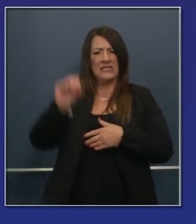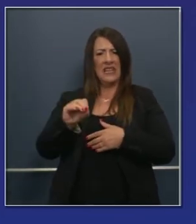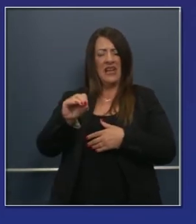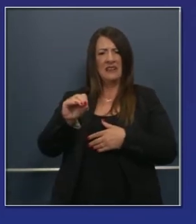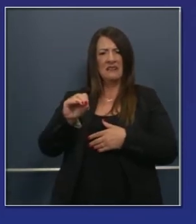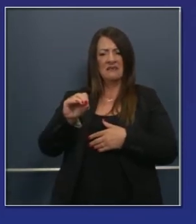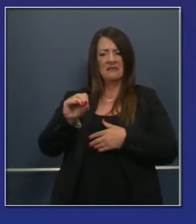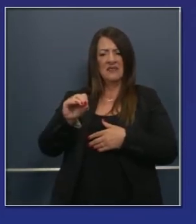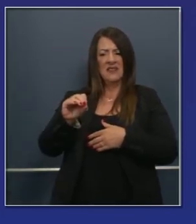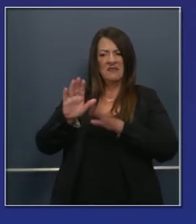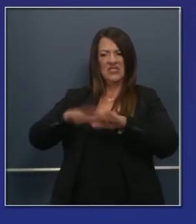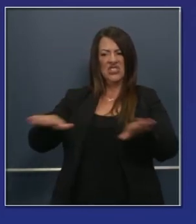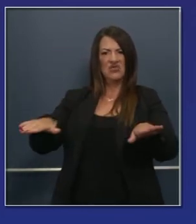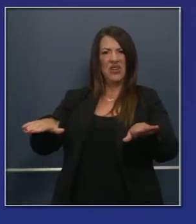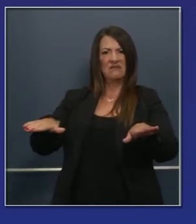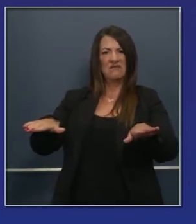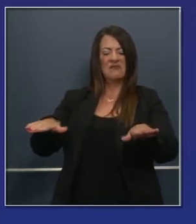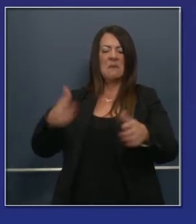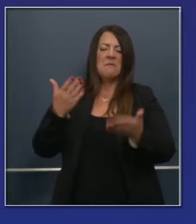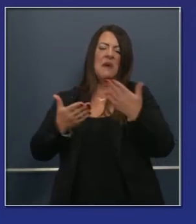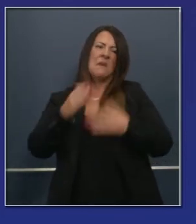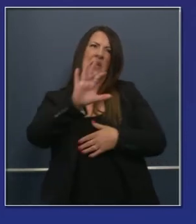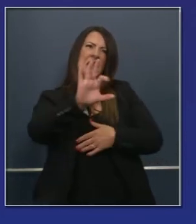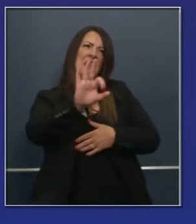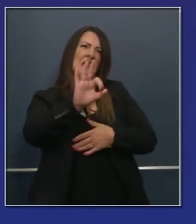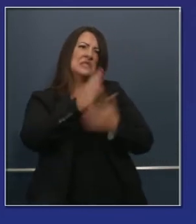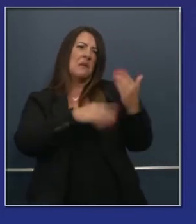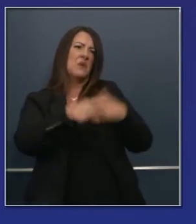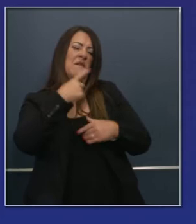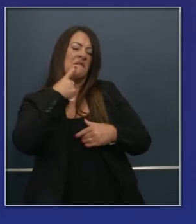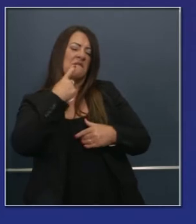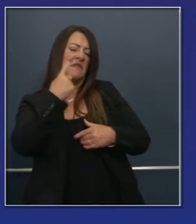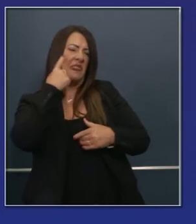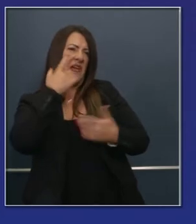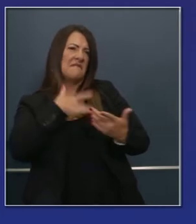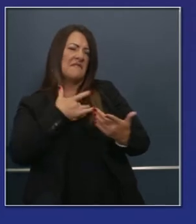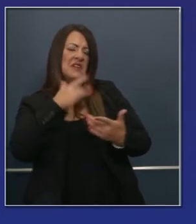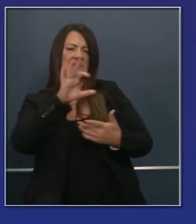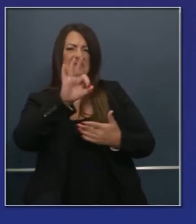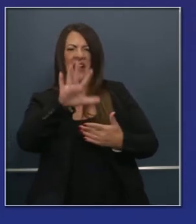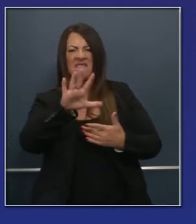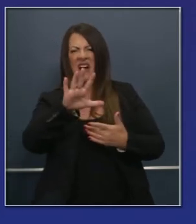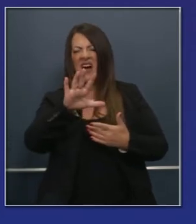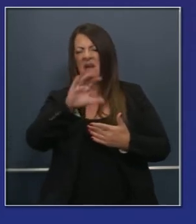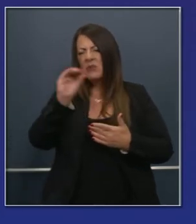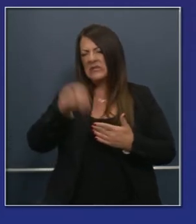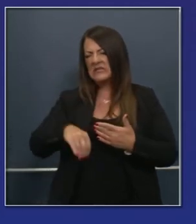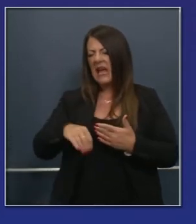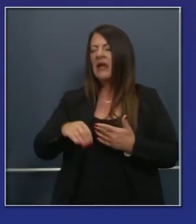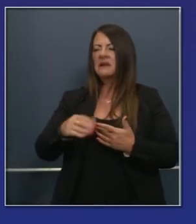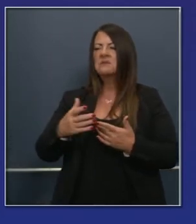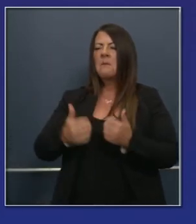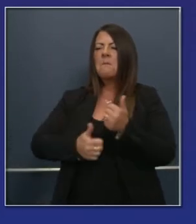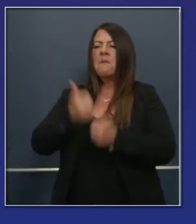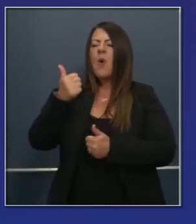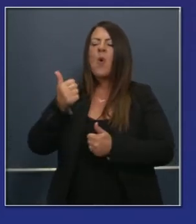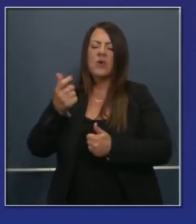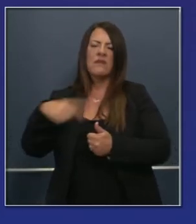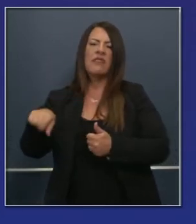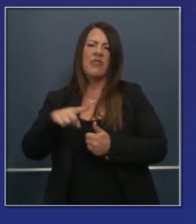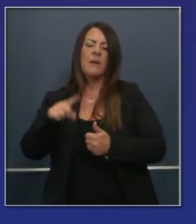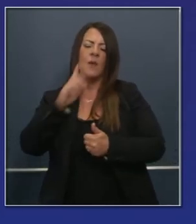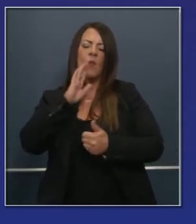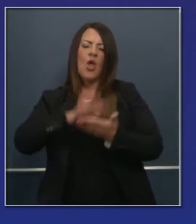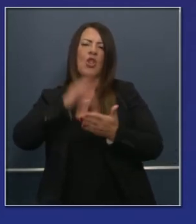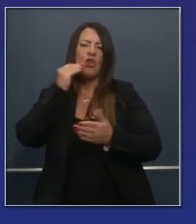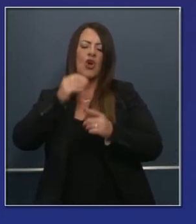nuestros estudiantes y podemos discutir si está más cerca de 95, 97, pero más del 90% empezarán el año